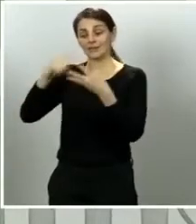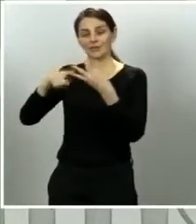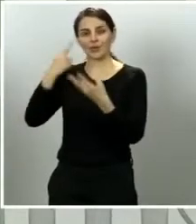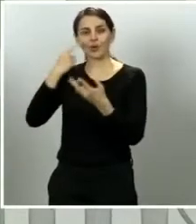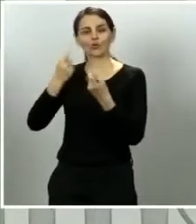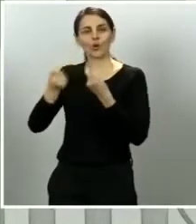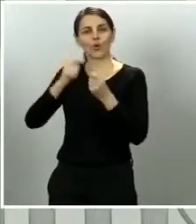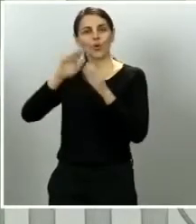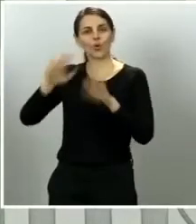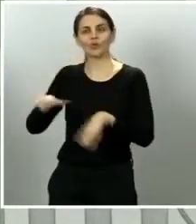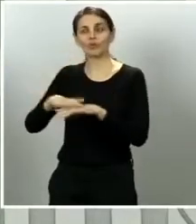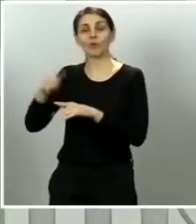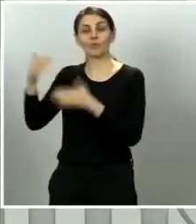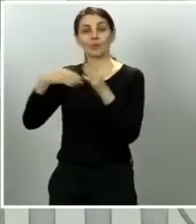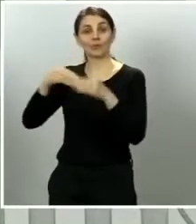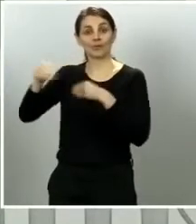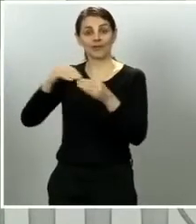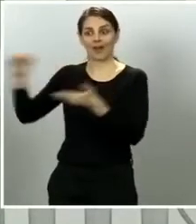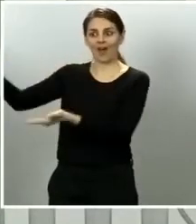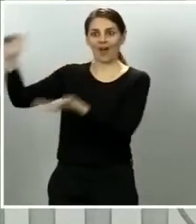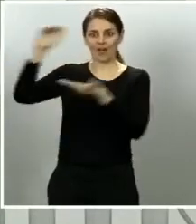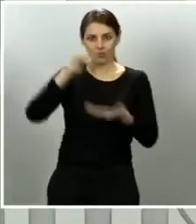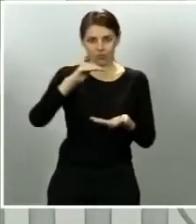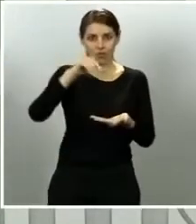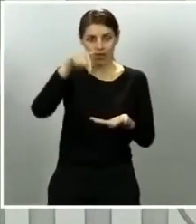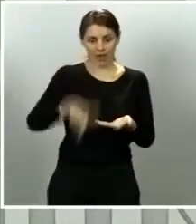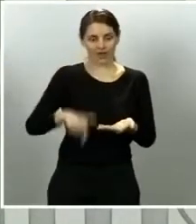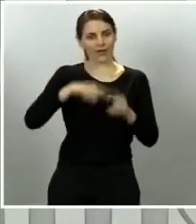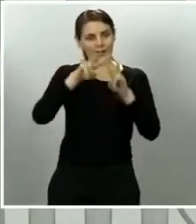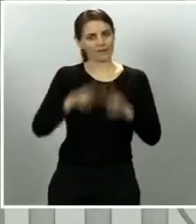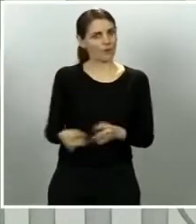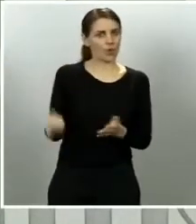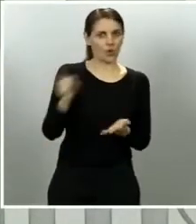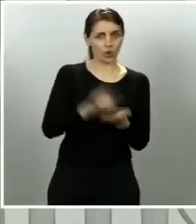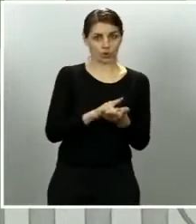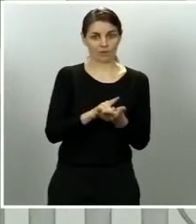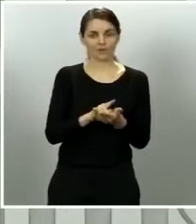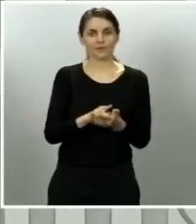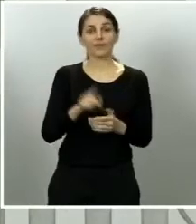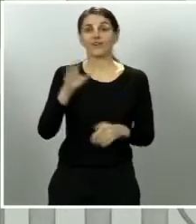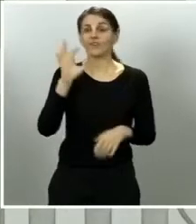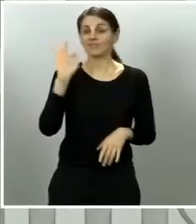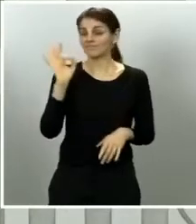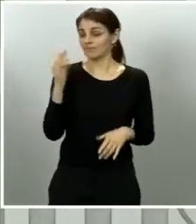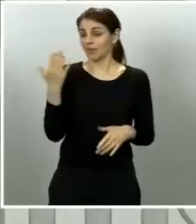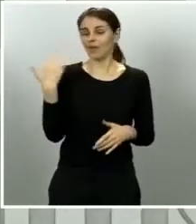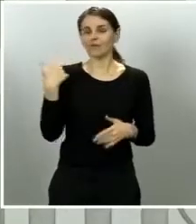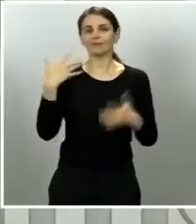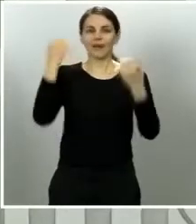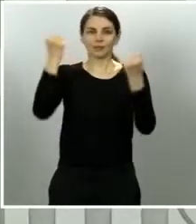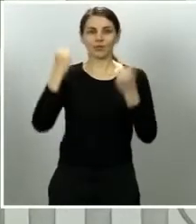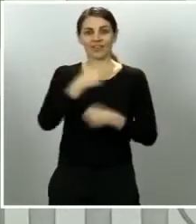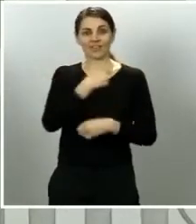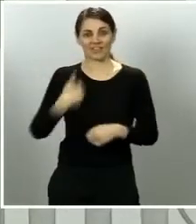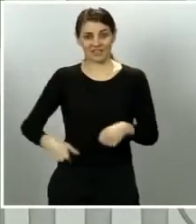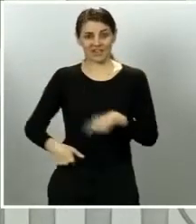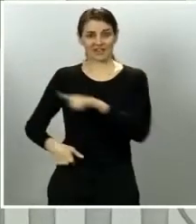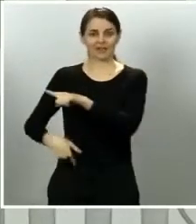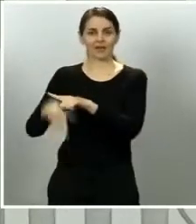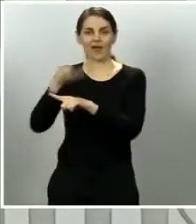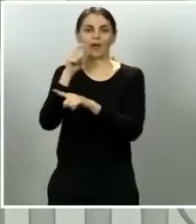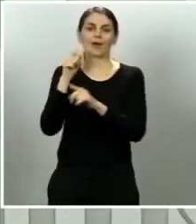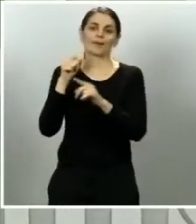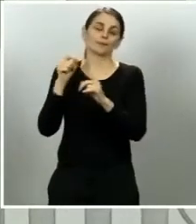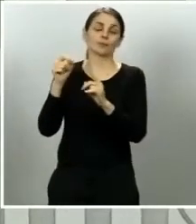han puesto requisitos adicionales hace unos días de restricción que solo se permiten ciertas condiciones del